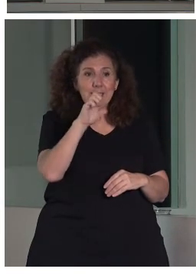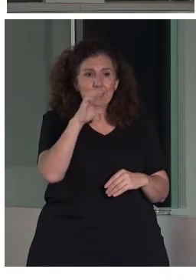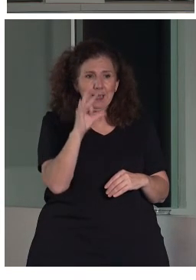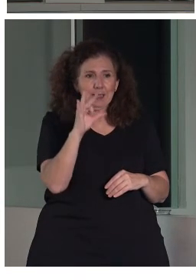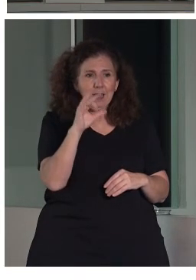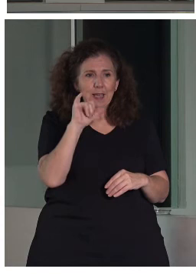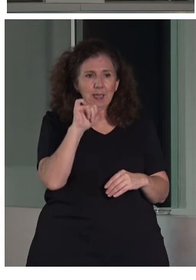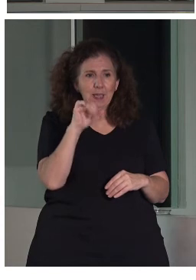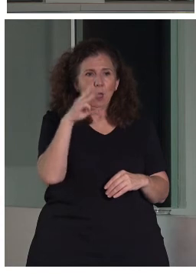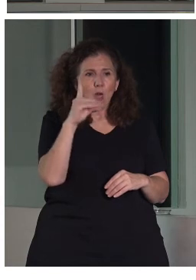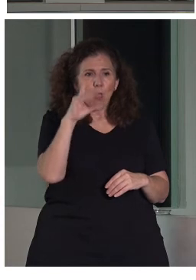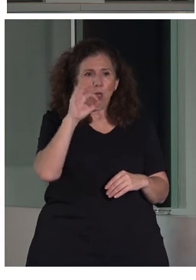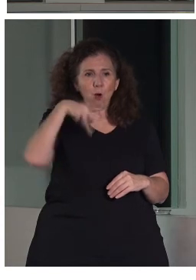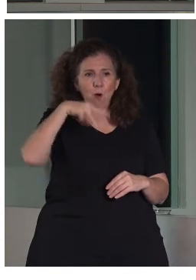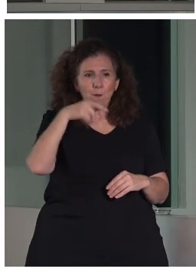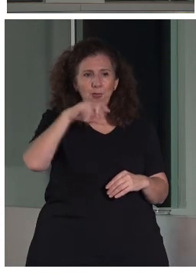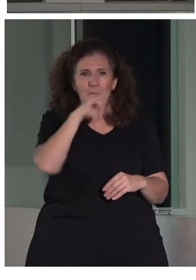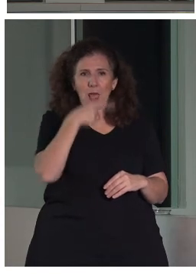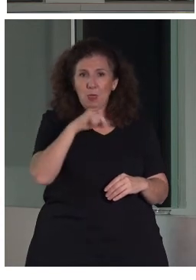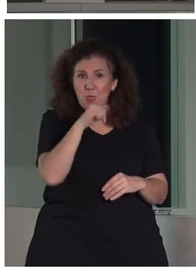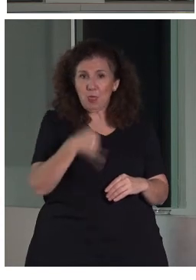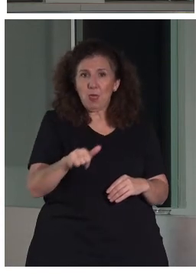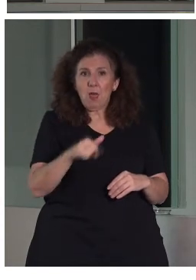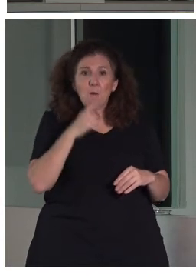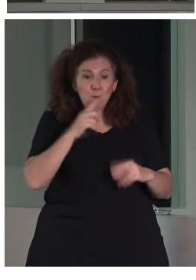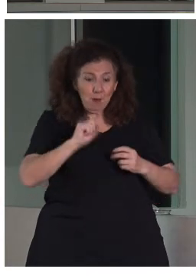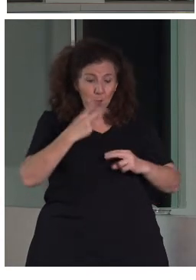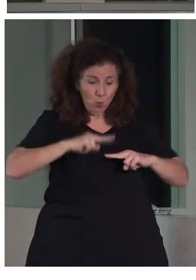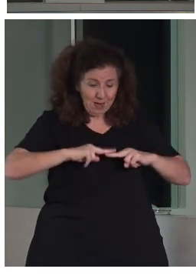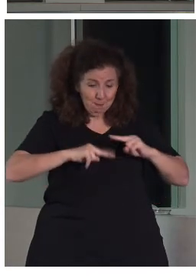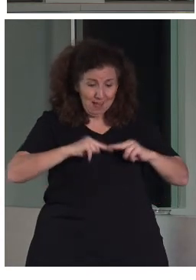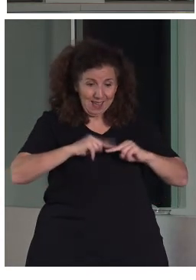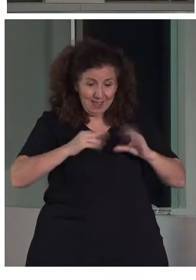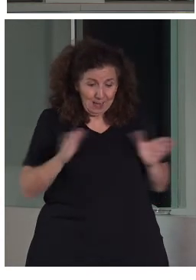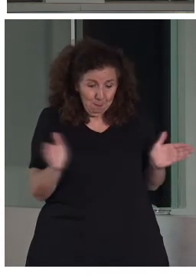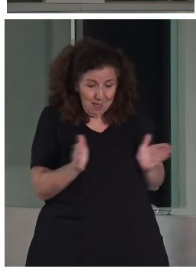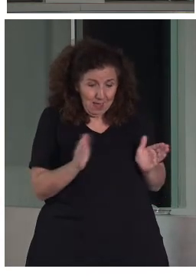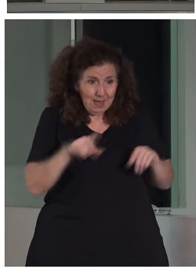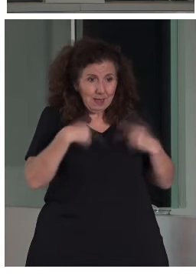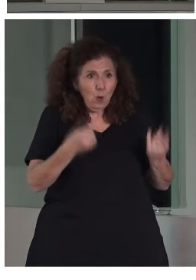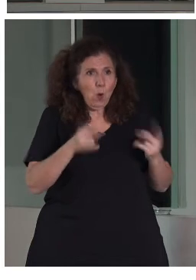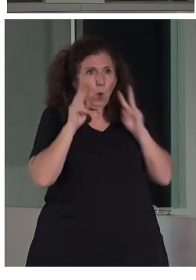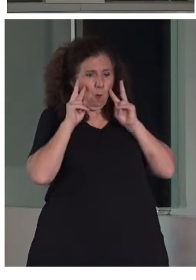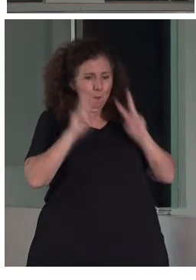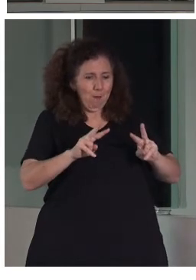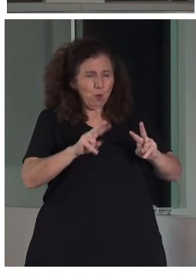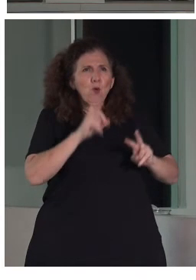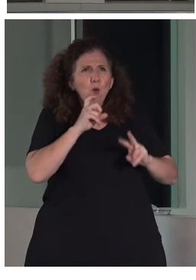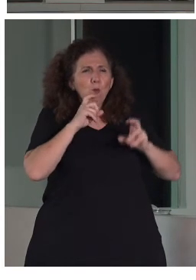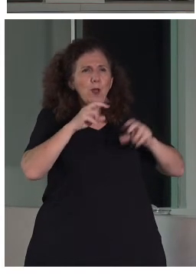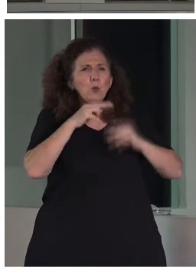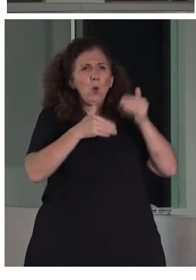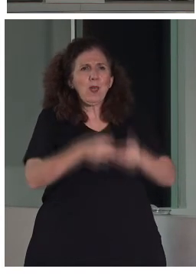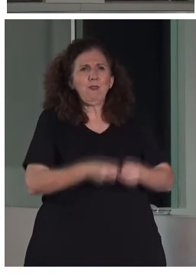abstracción que implica que a partir de determinadas maquetas luego resulta que vemos un edificio real. La concepción del espacio que es muy compleja,